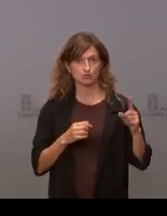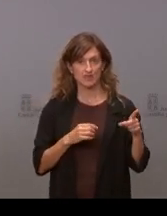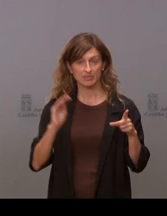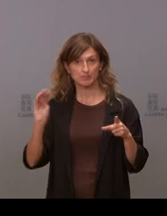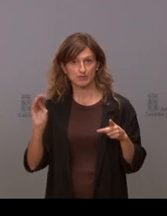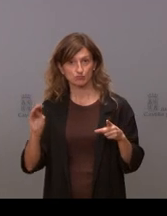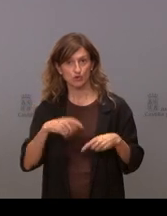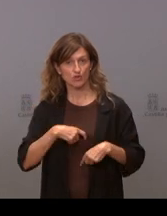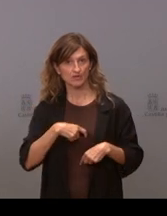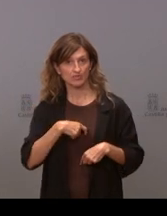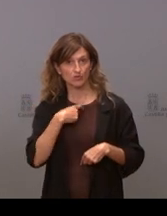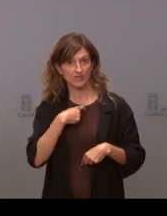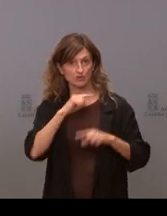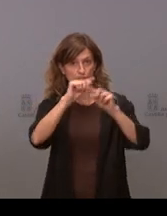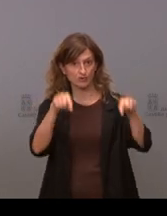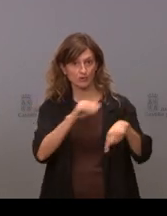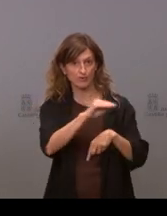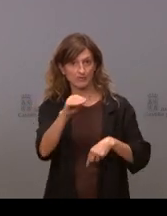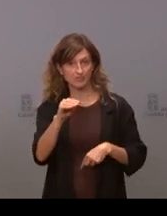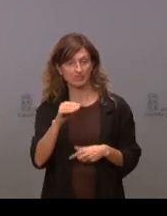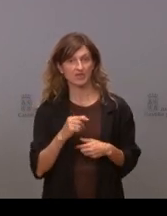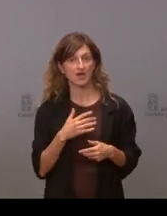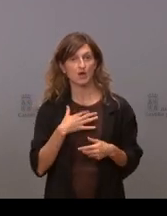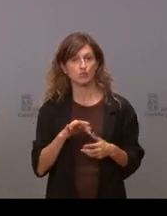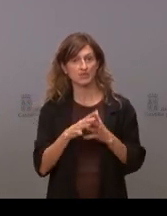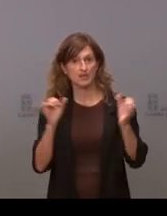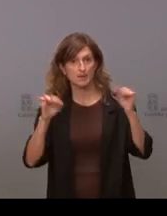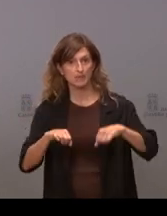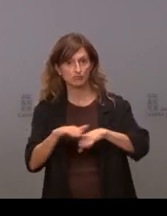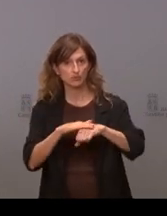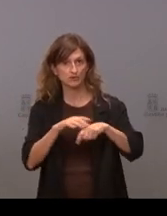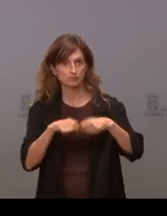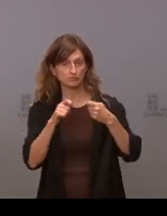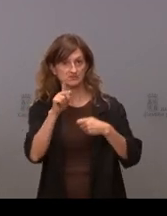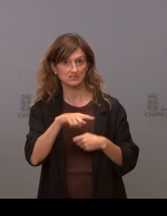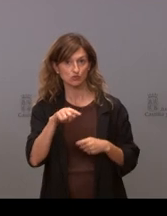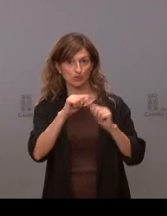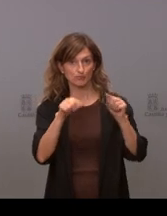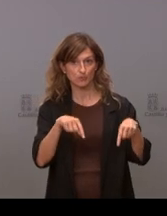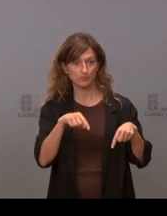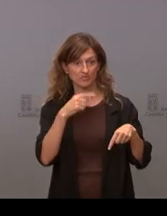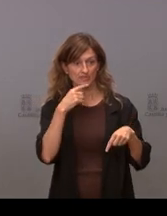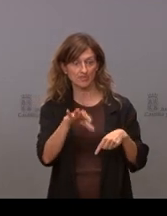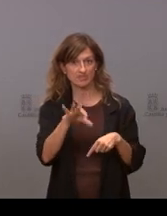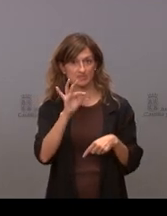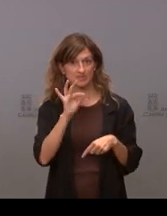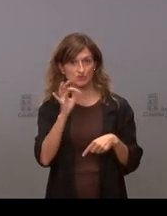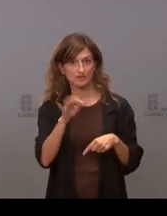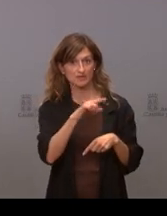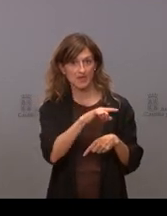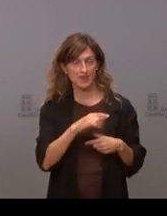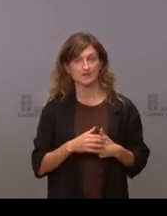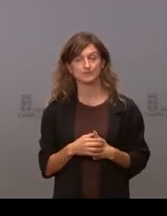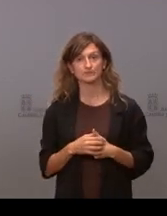Ciudadanos en la provincia si podía romper el pacto de gobierno y si la provincial le dijo que eso era una decisión que tenía que tomar él